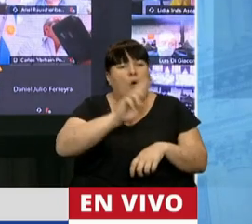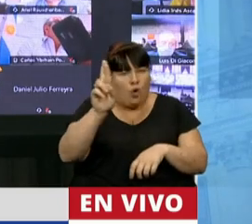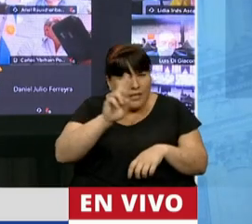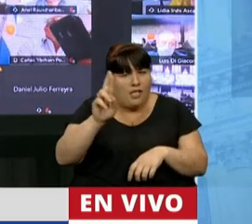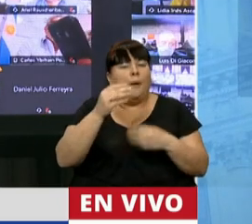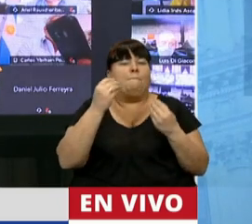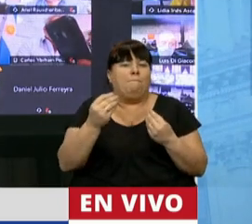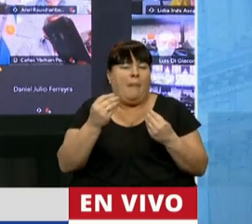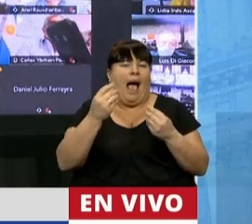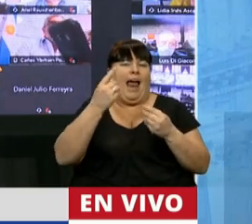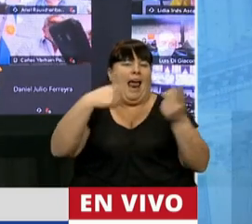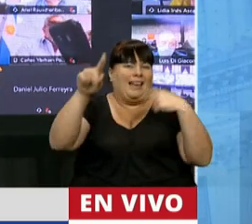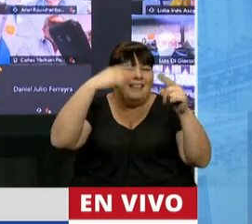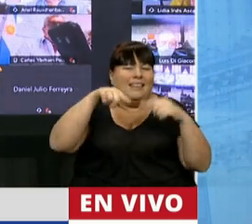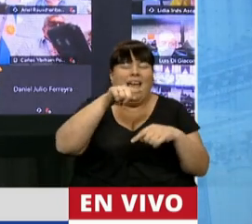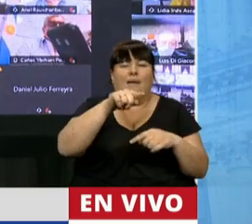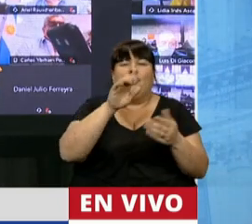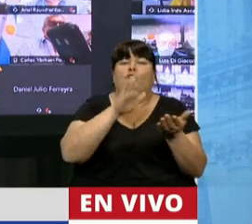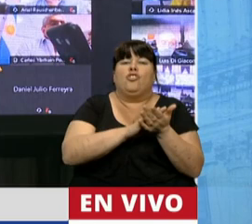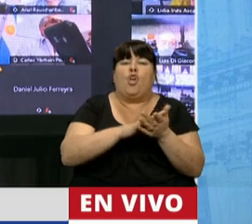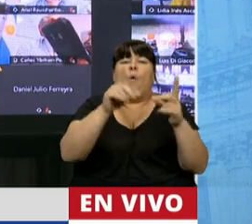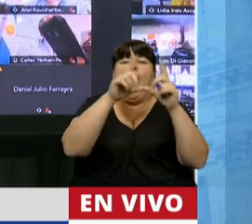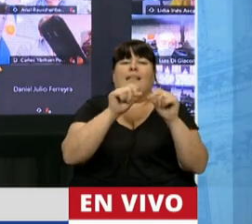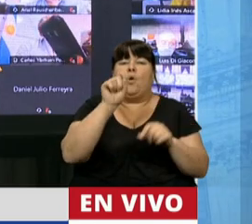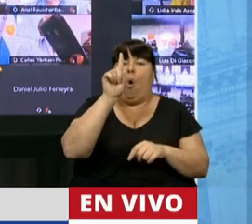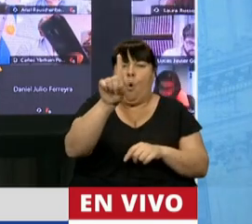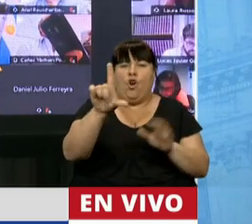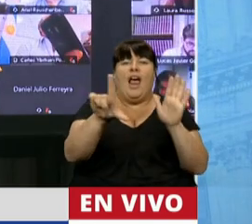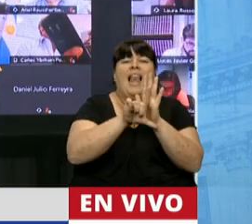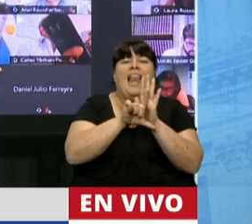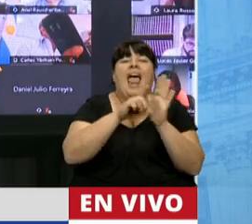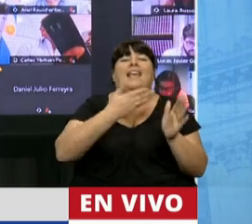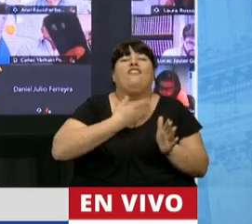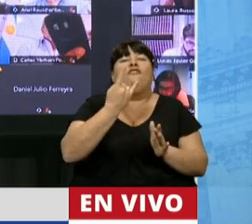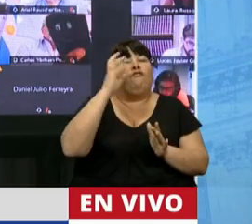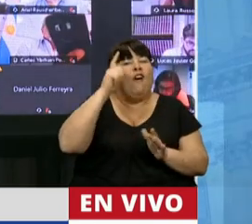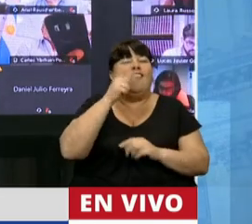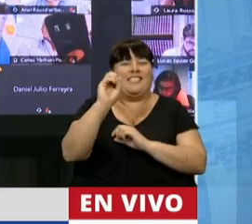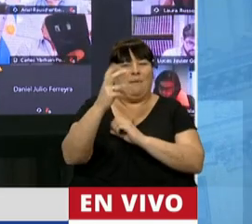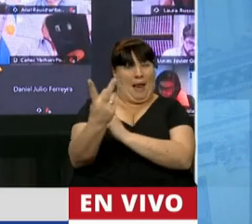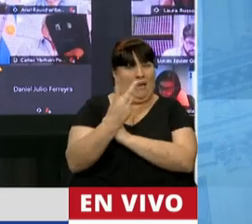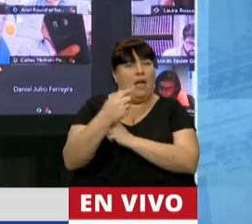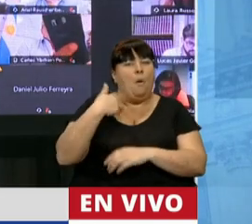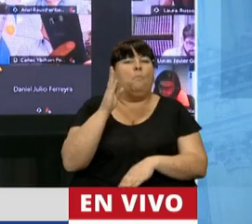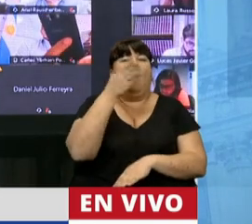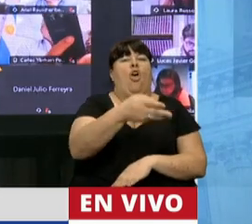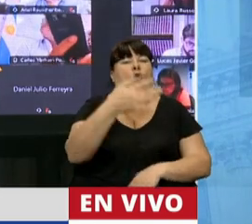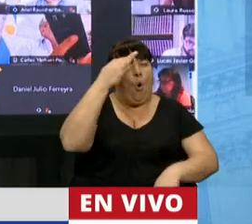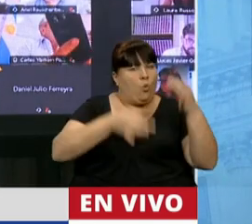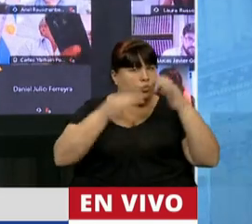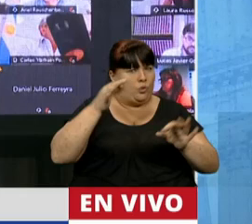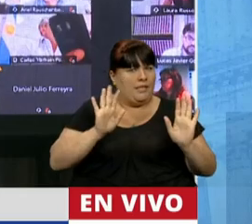en las prerrogativas del artículo 1 de la ley de fuero a que yo pueda presentarme a la justicia